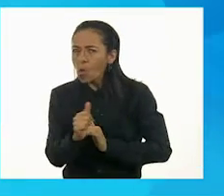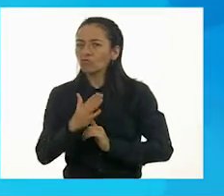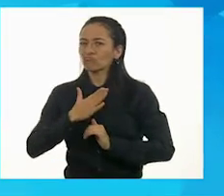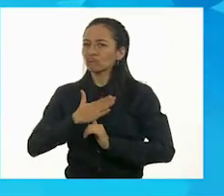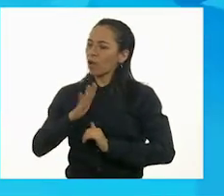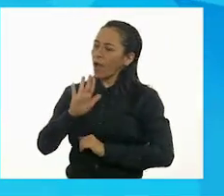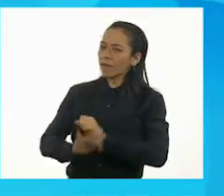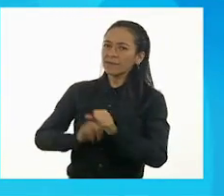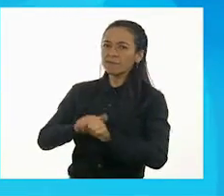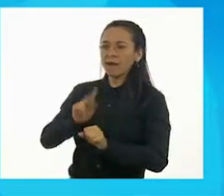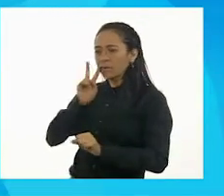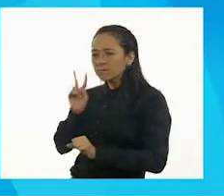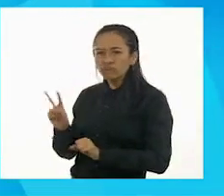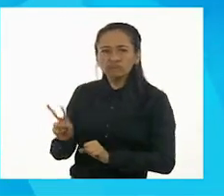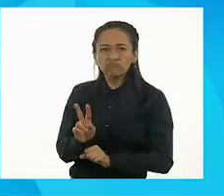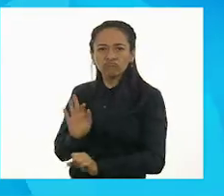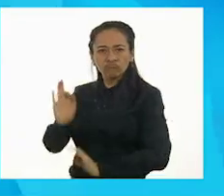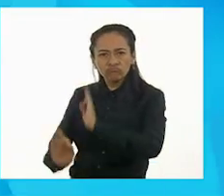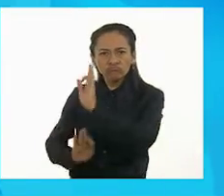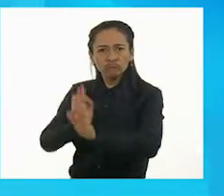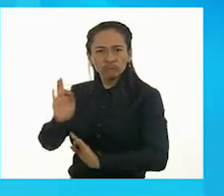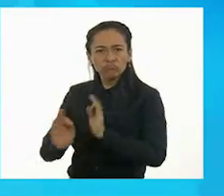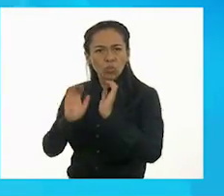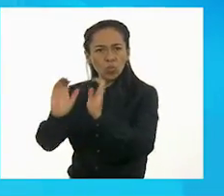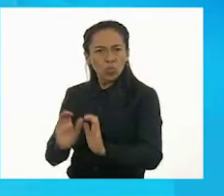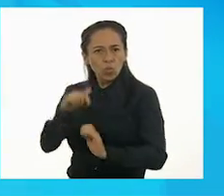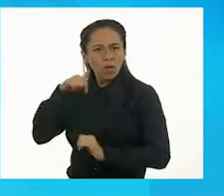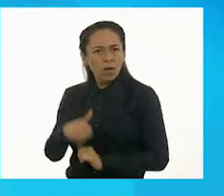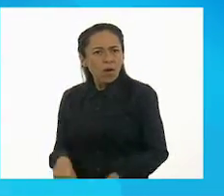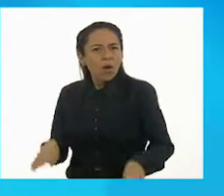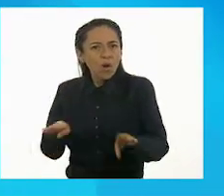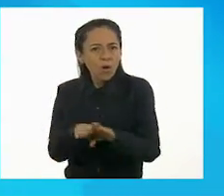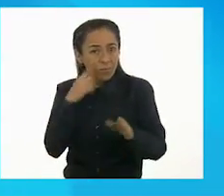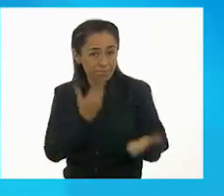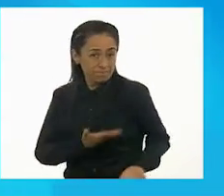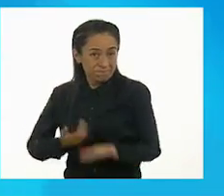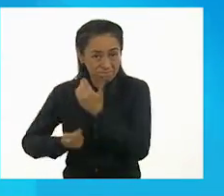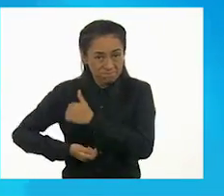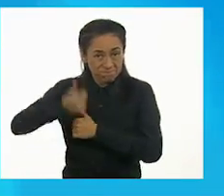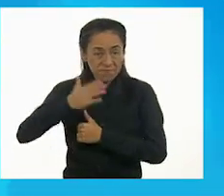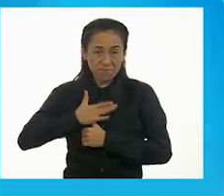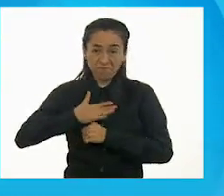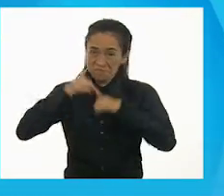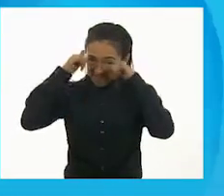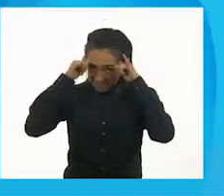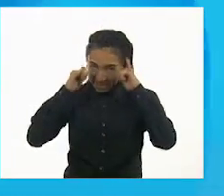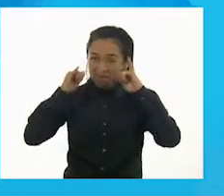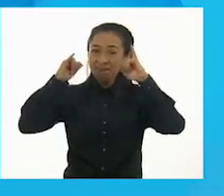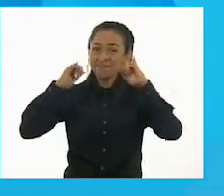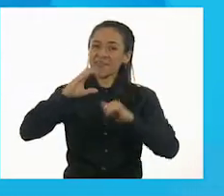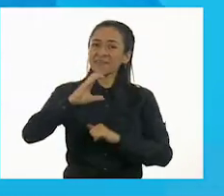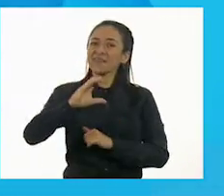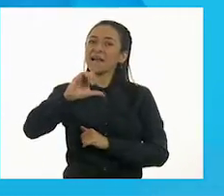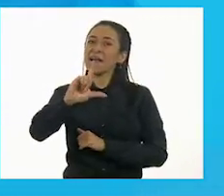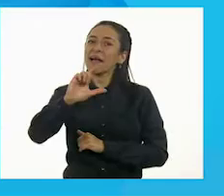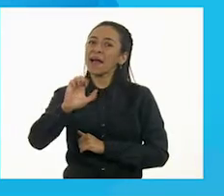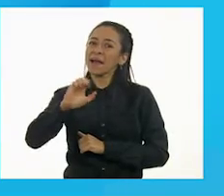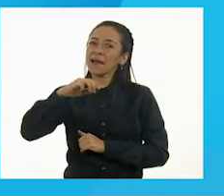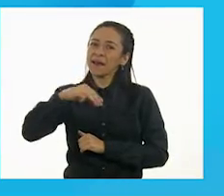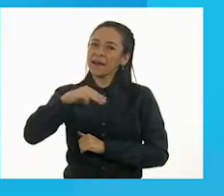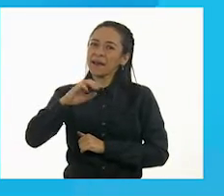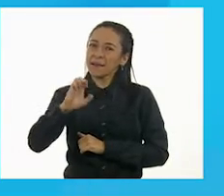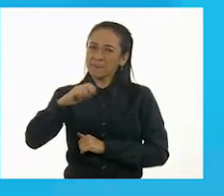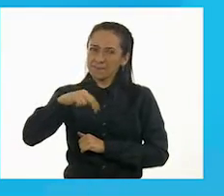de este lugar. Para empezar, les quiero presentar a mi vaquita Clemencia. ¡Clemencia! ¡Ah,